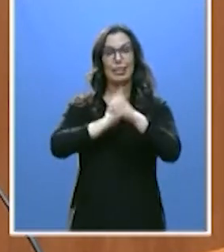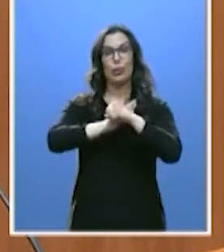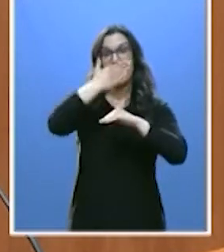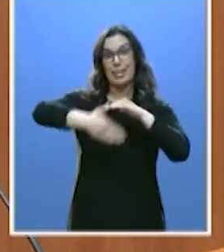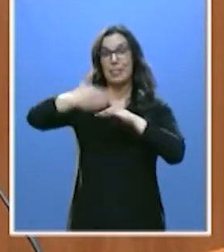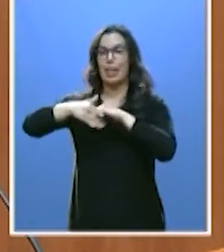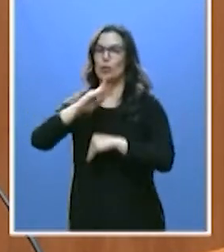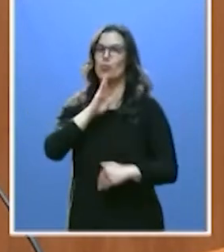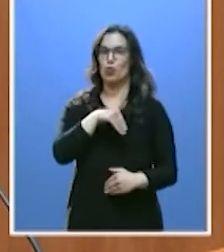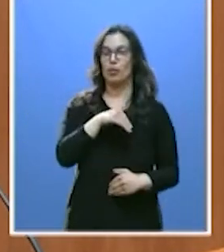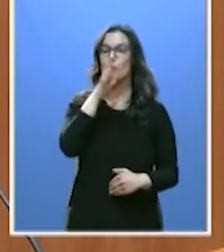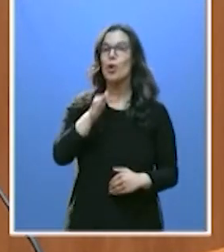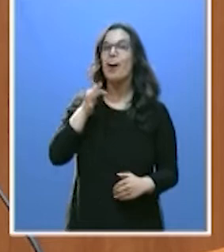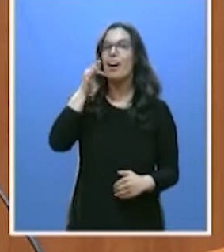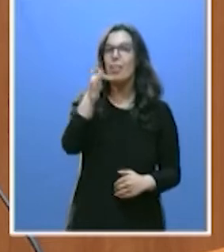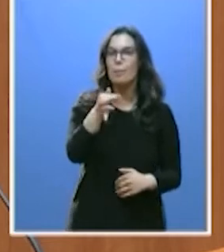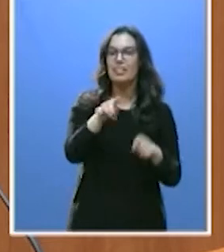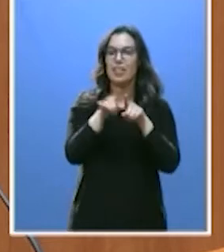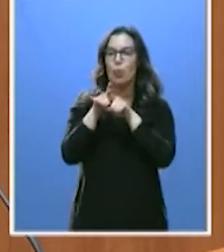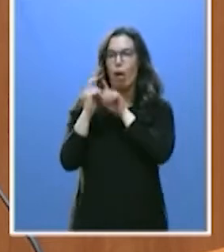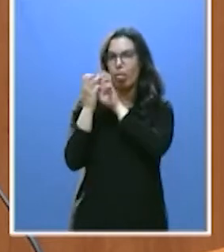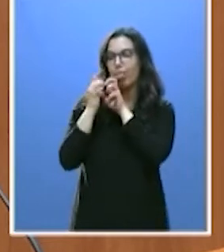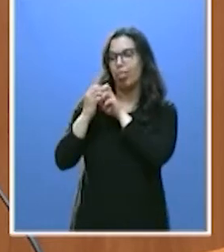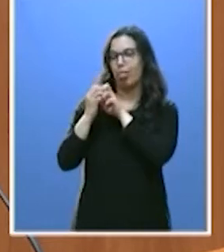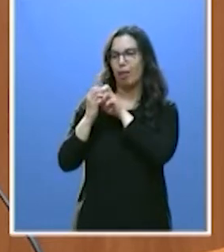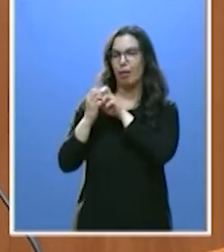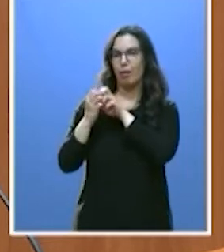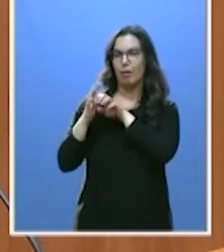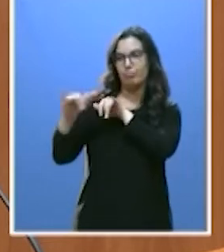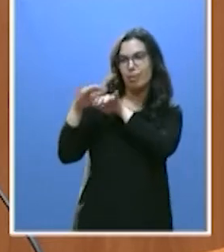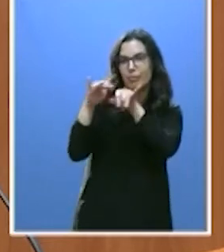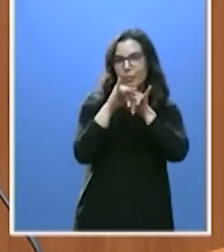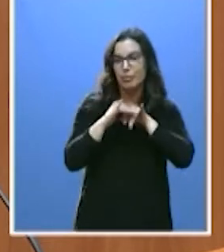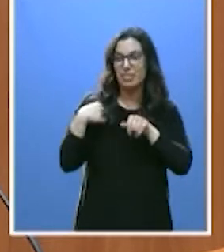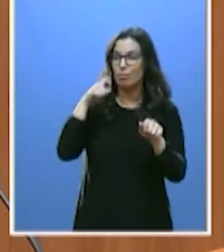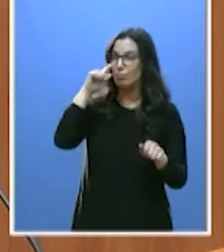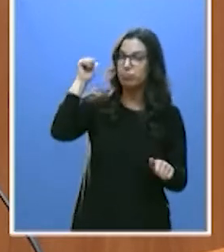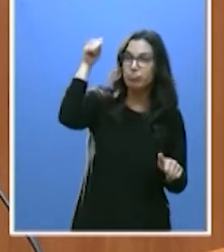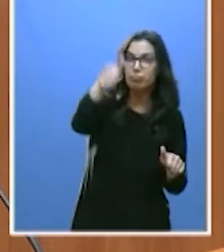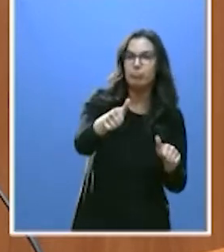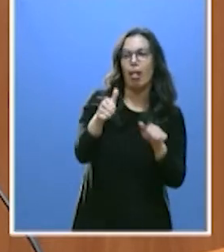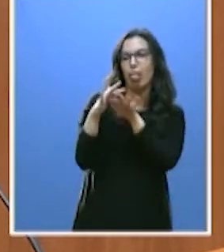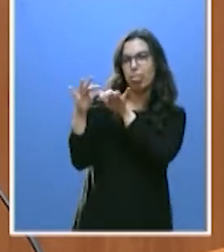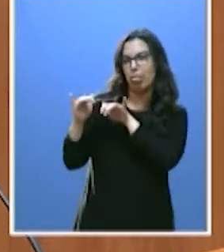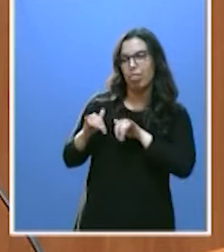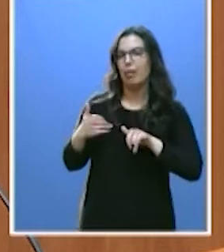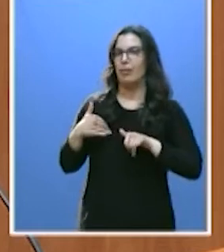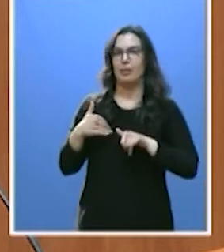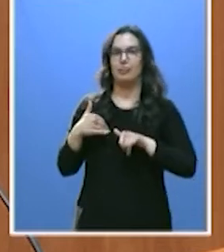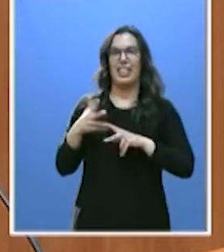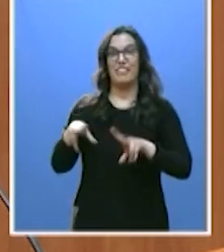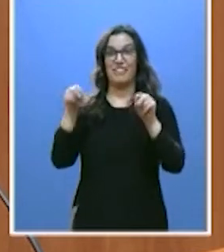además eliminan las redes clientelares que se generan cuando se permanece en el poder durante mucho tiempo.